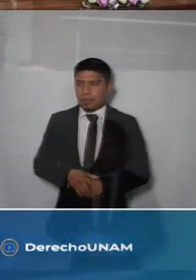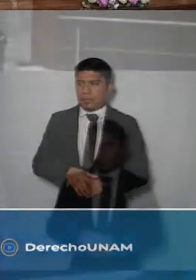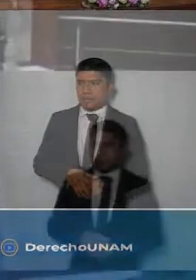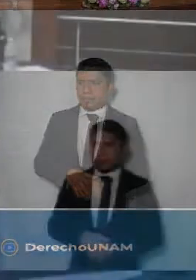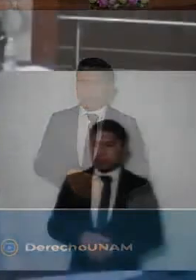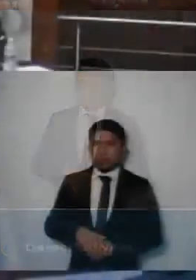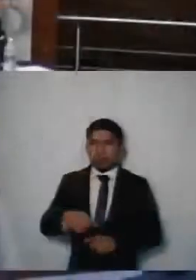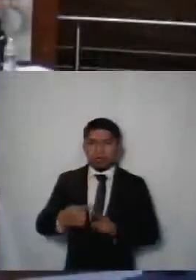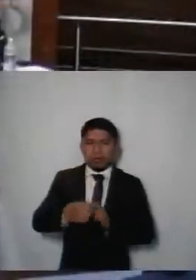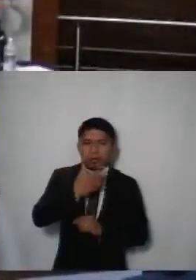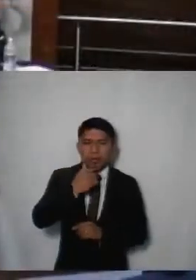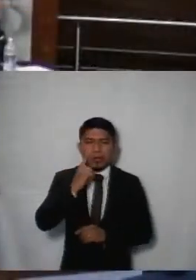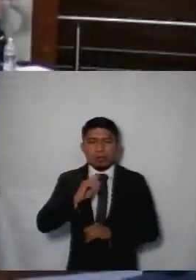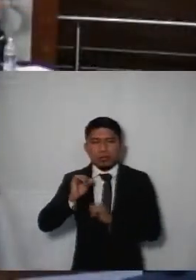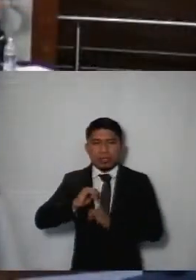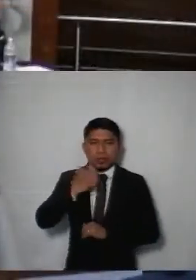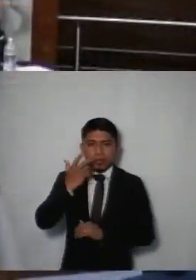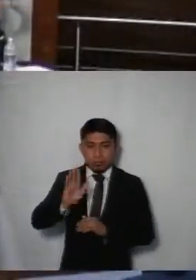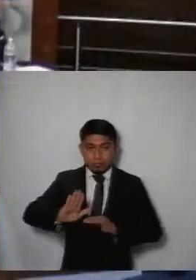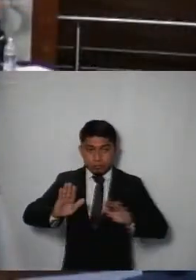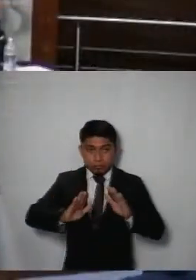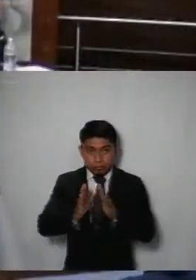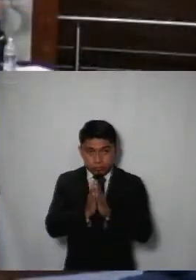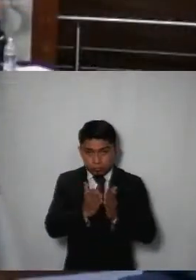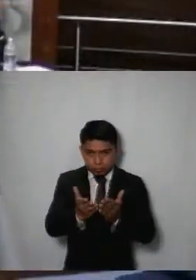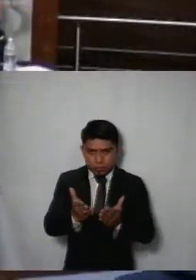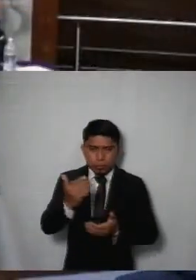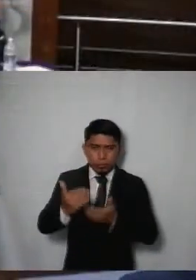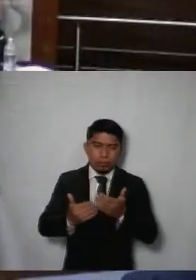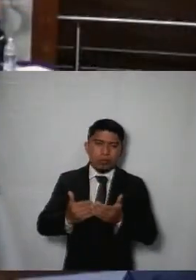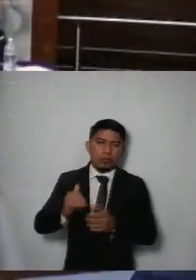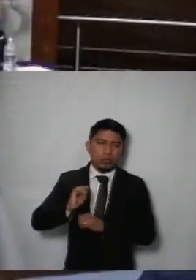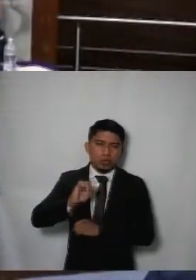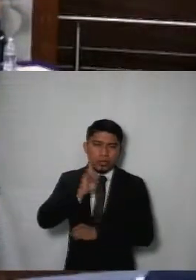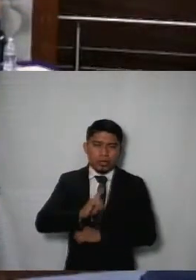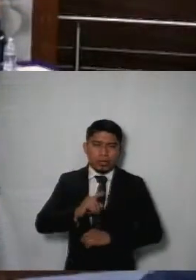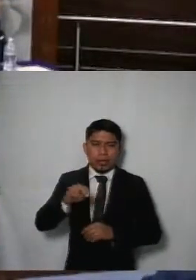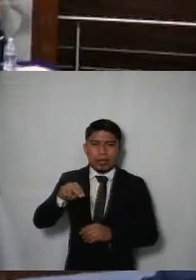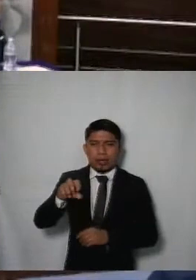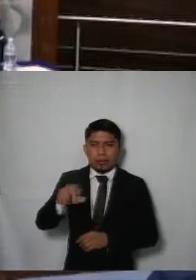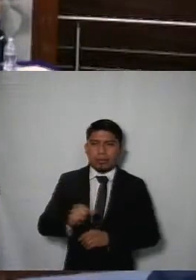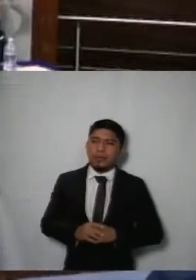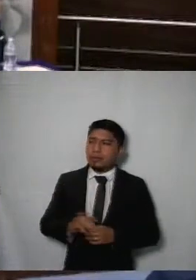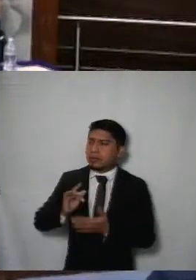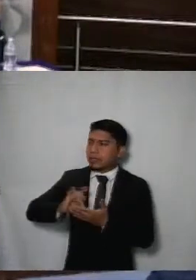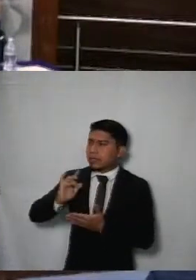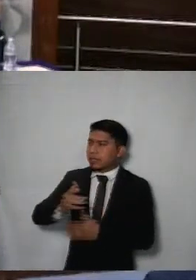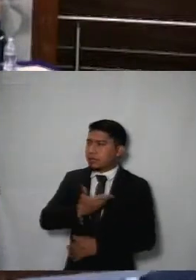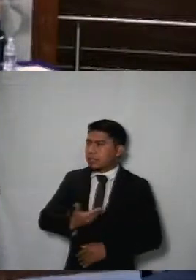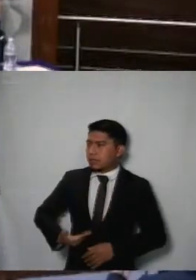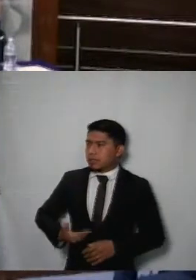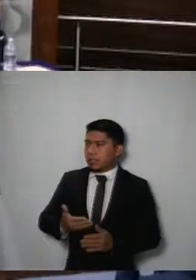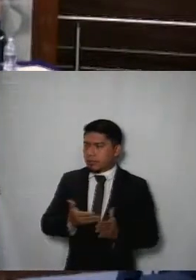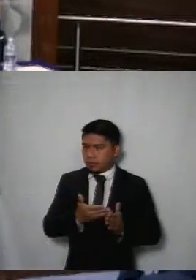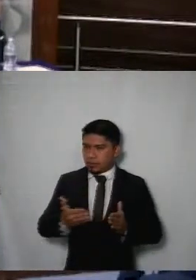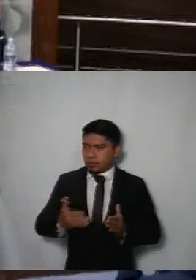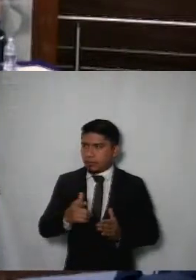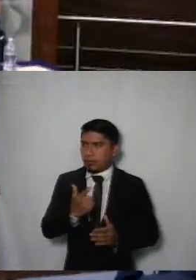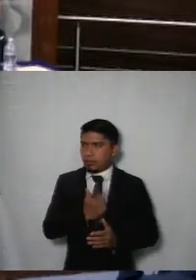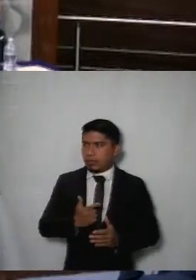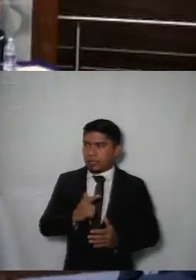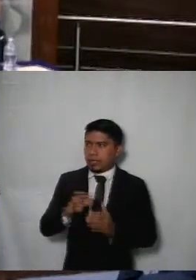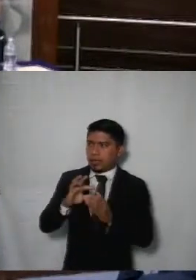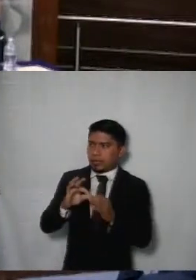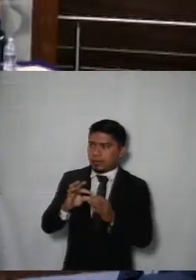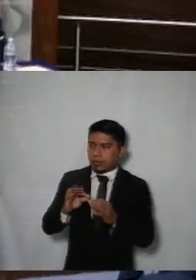Muchas gracias ¿Algún comisionado comisionado comisionado de César de los Flores? Adelante comisionada María del Carmen Nova Gracias presidente En este bloque me interesa